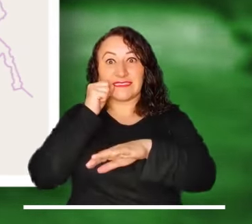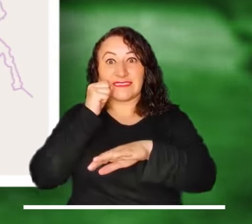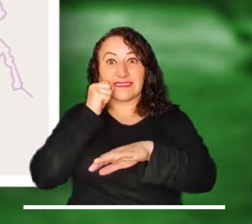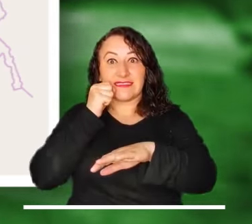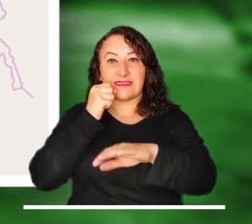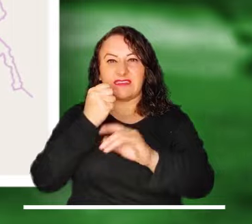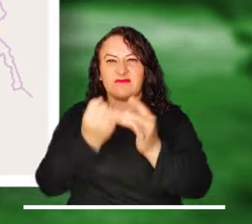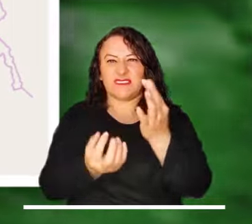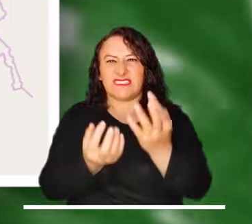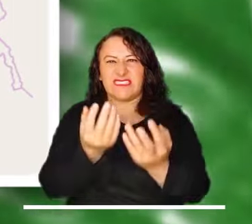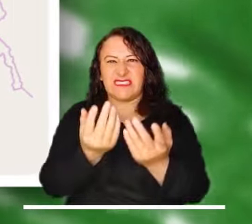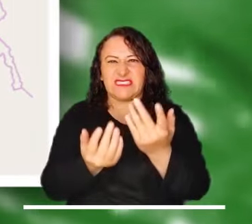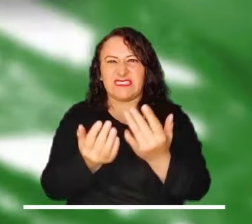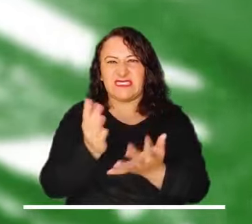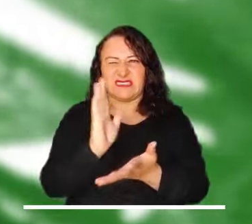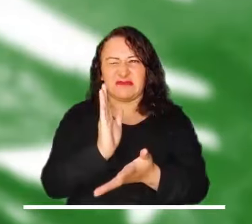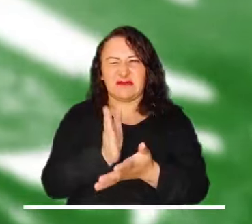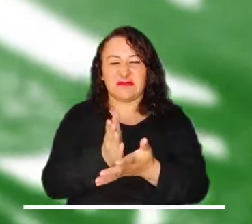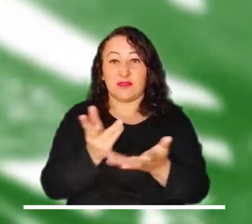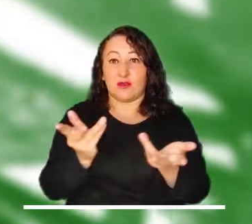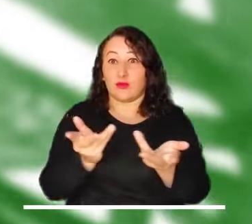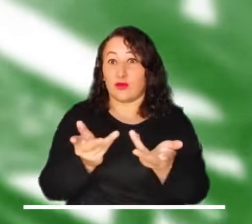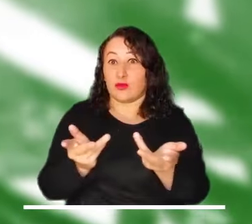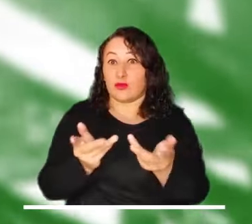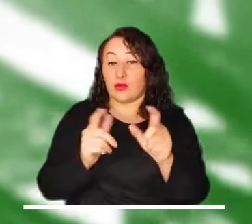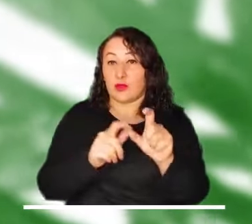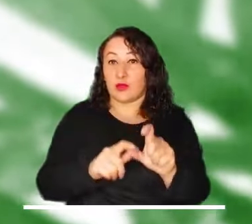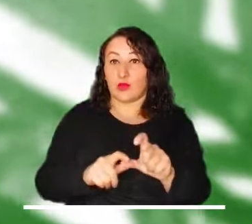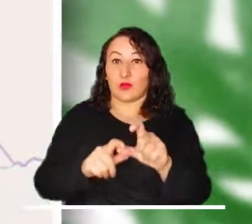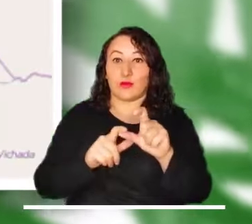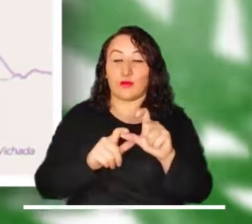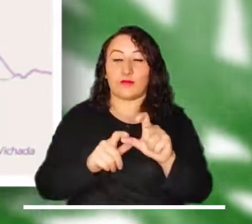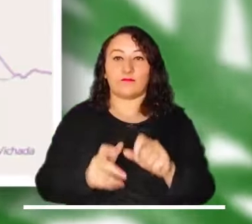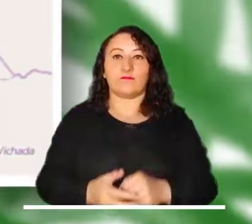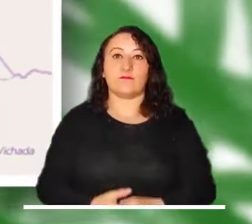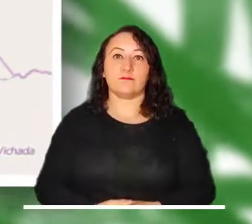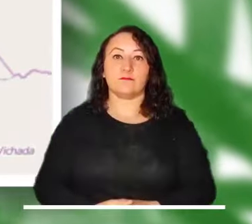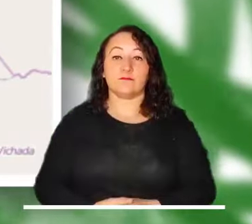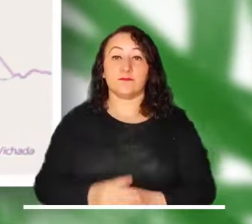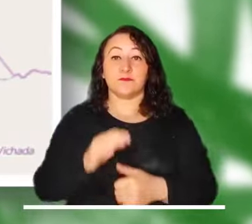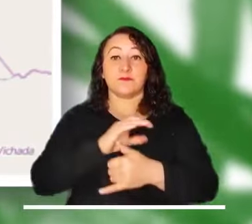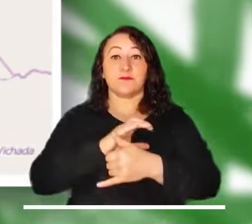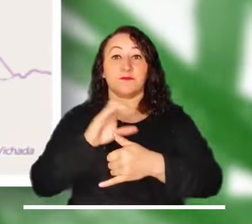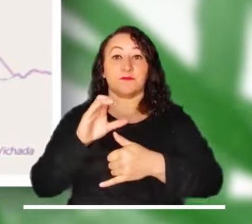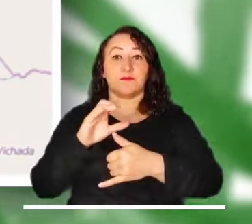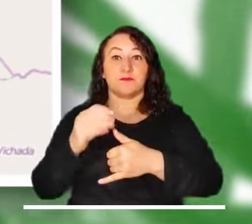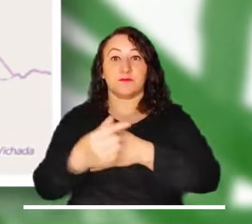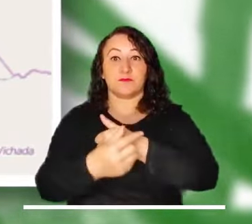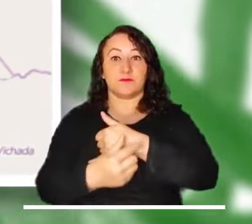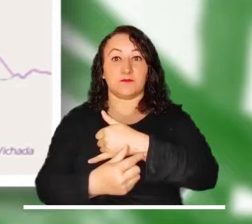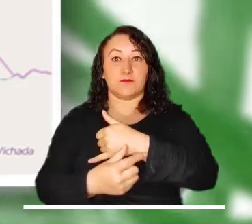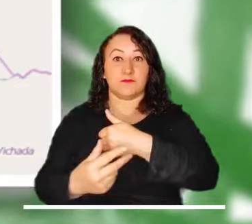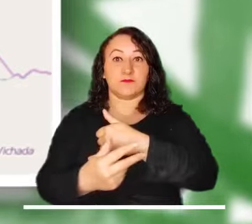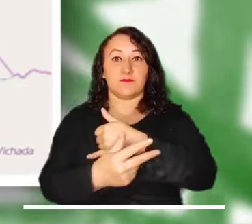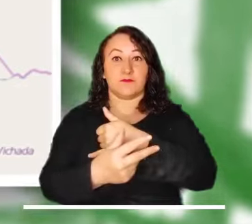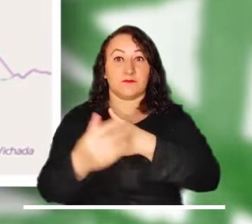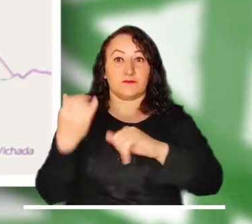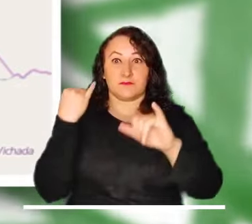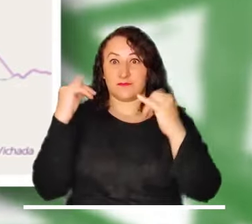Cumbre del municipio de Moniquirá. Alerta naranja por los incendios que podrían registrarse en la Guajira.